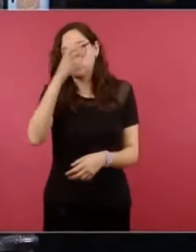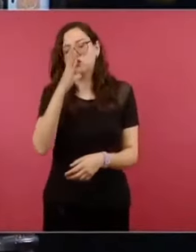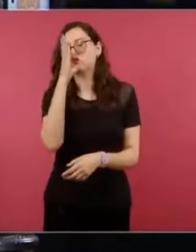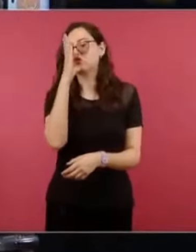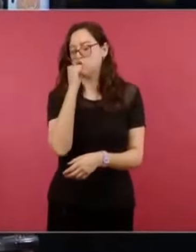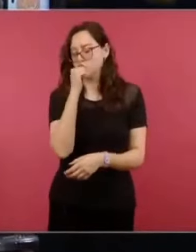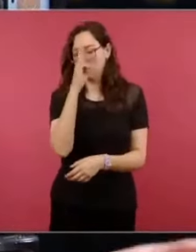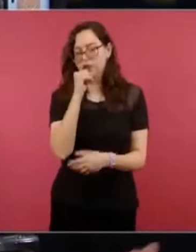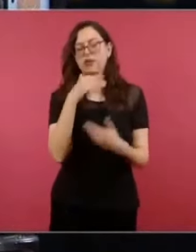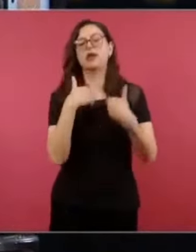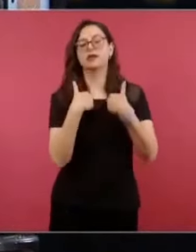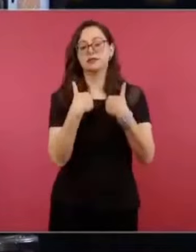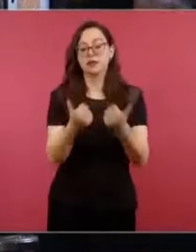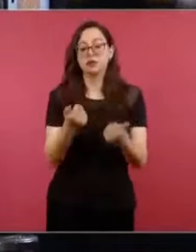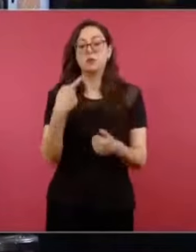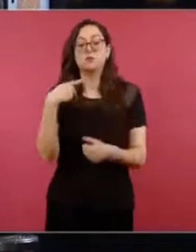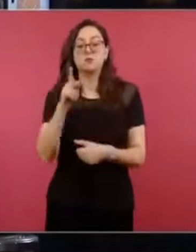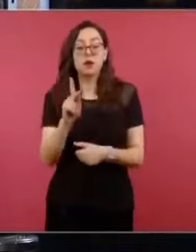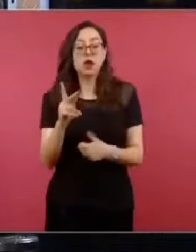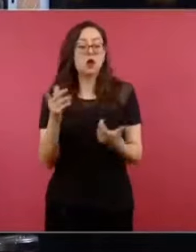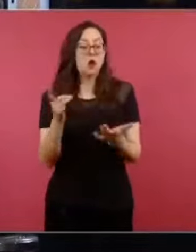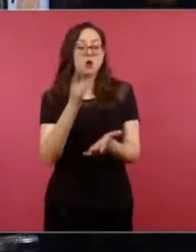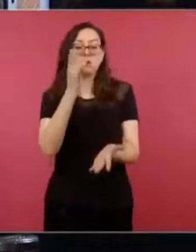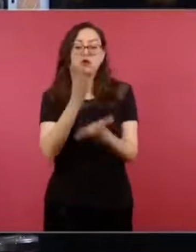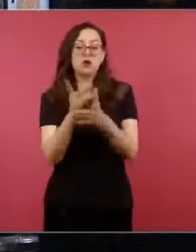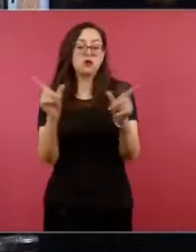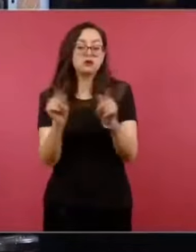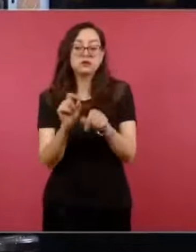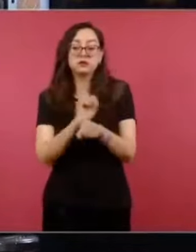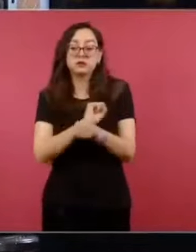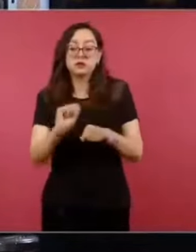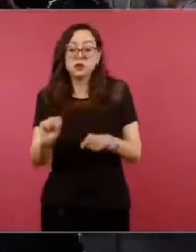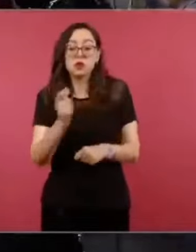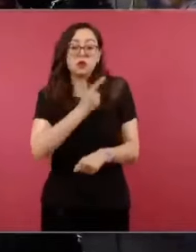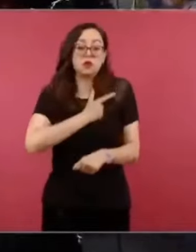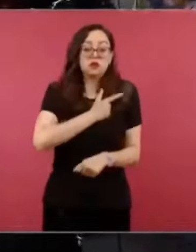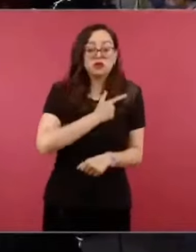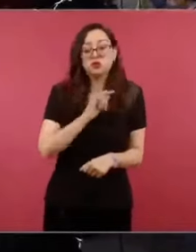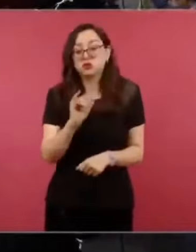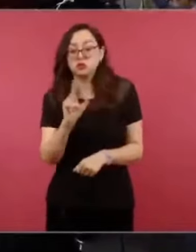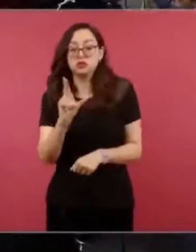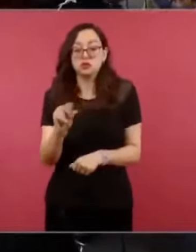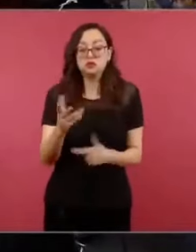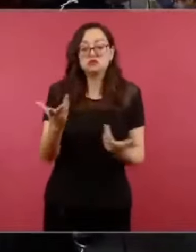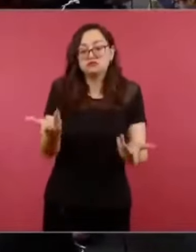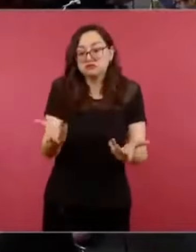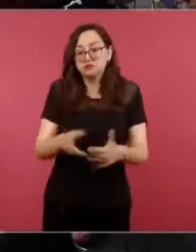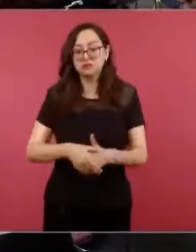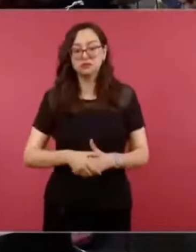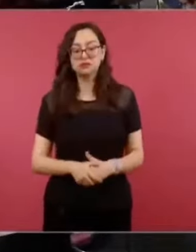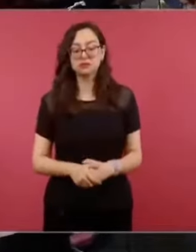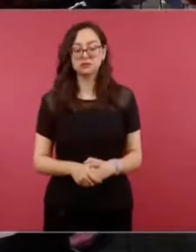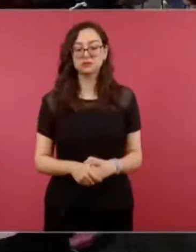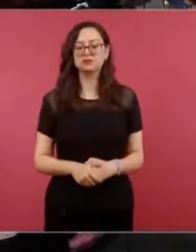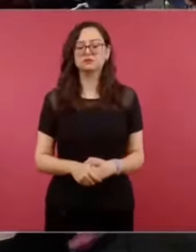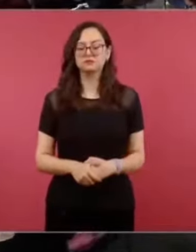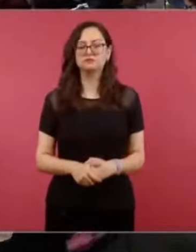que el anterior y algo más que adicione. Esa sería mi primera pregunta. Gracias. Bueno, que estuvo muy bien el debate,